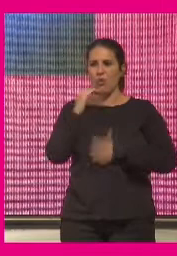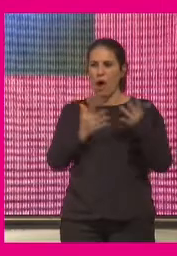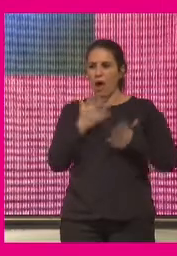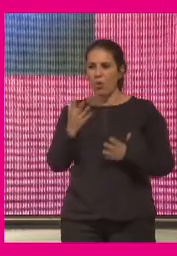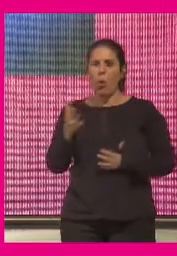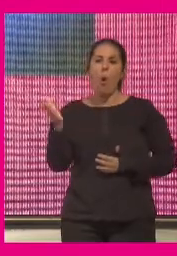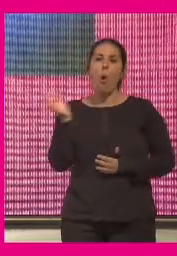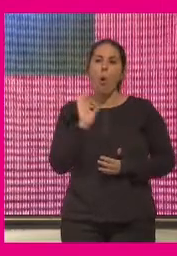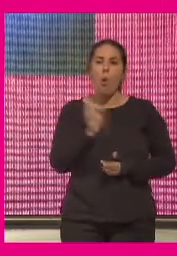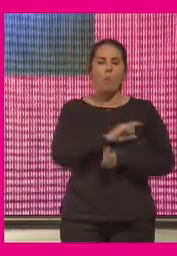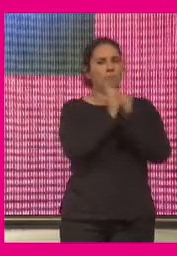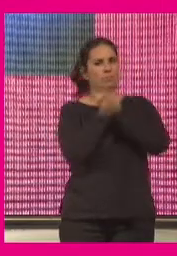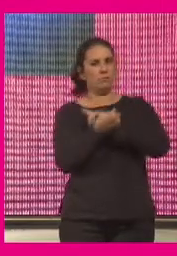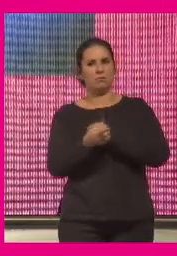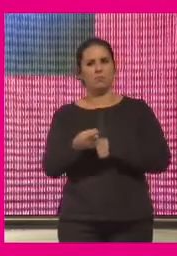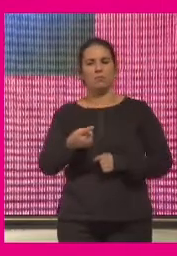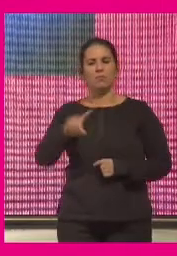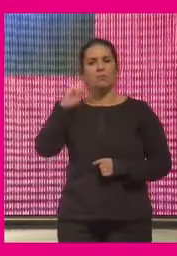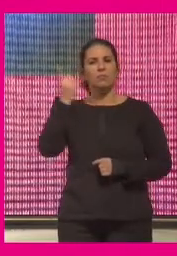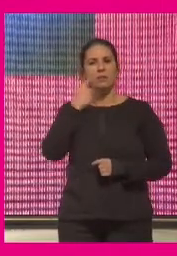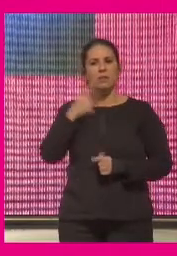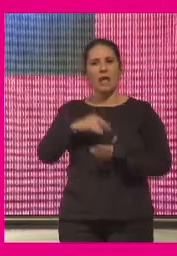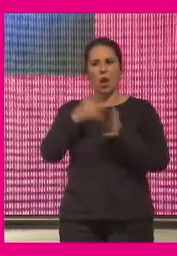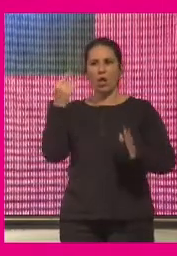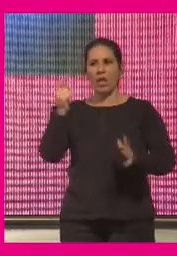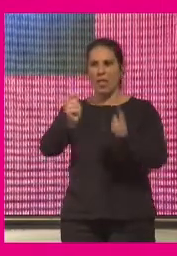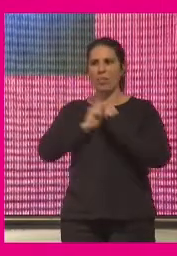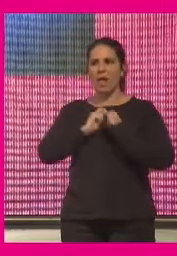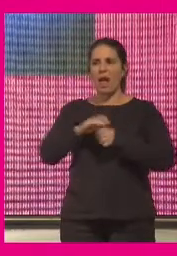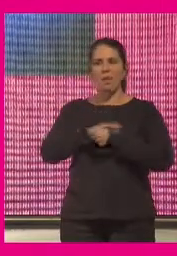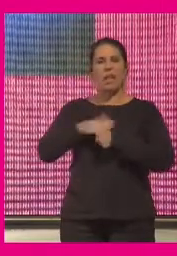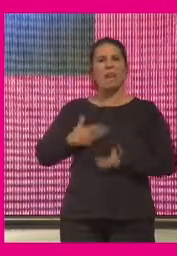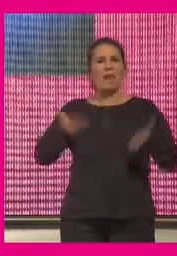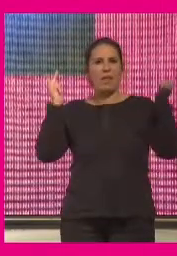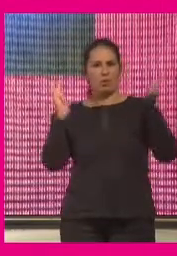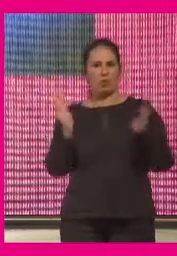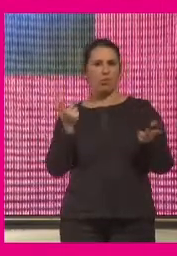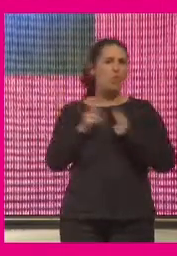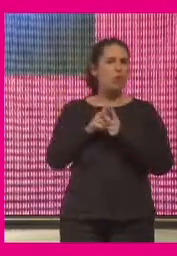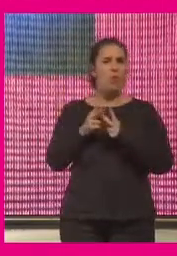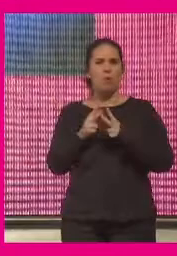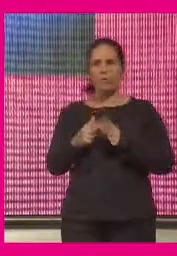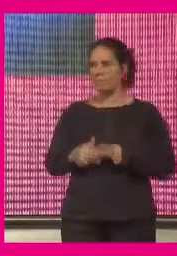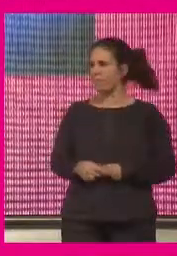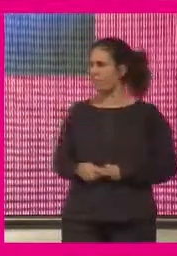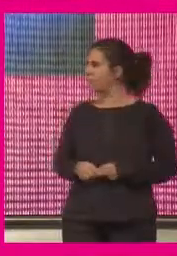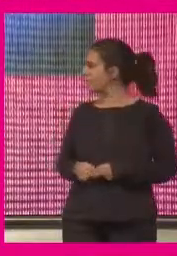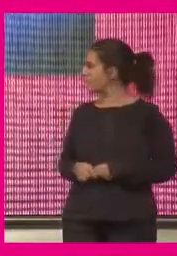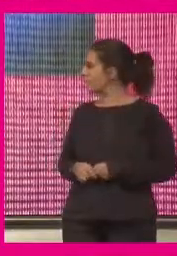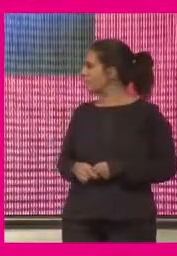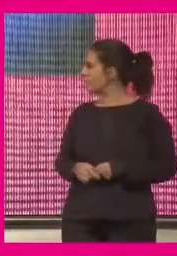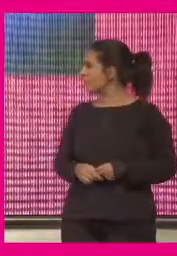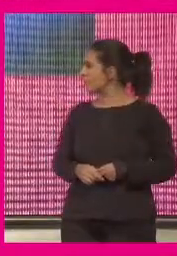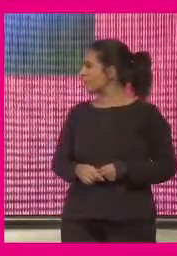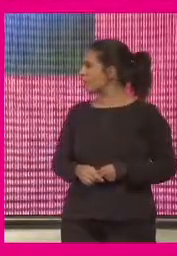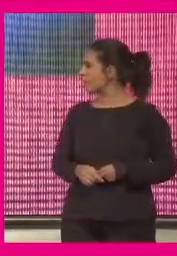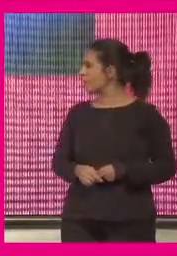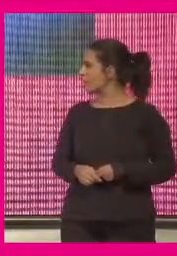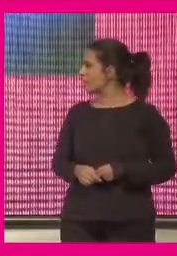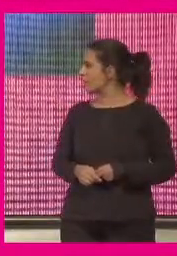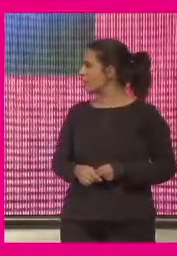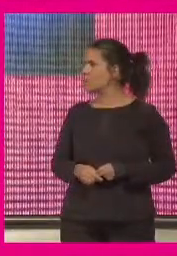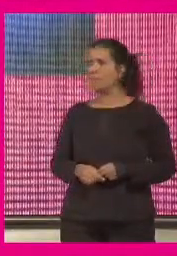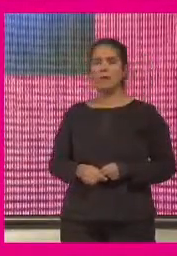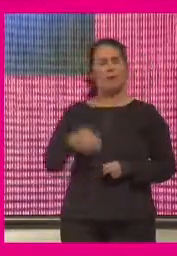o que por el contrario hemos encontrado en la tecnología un ámbito liberador bueno yo creo que se